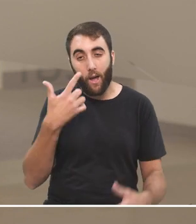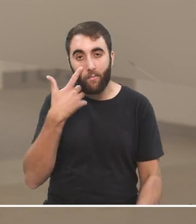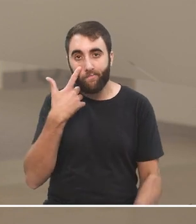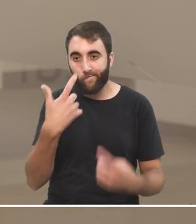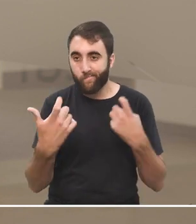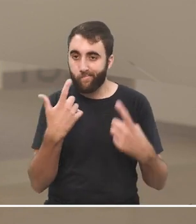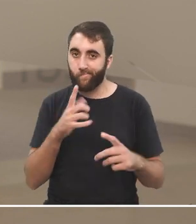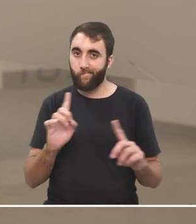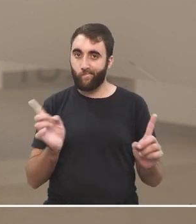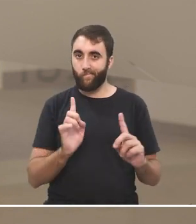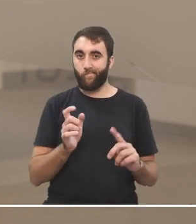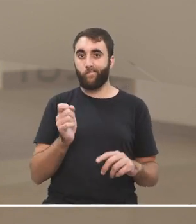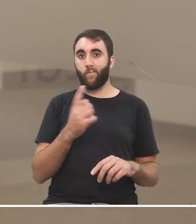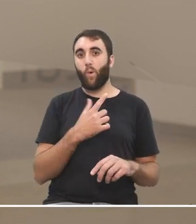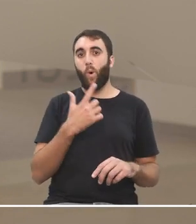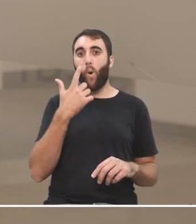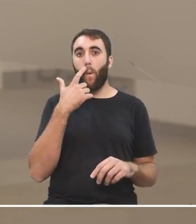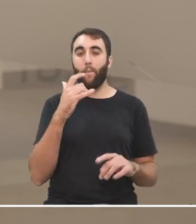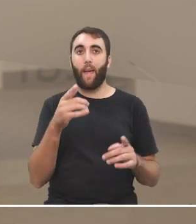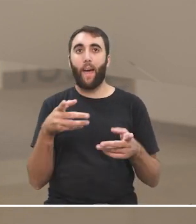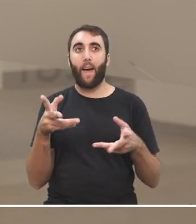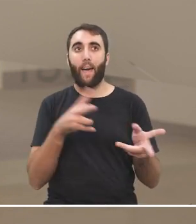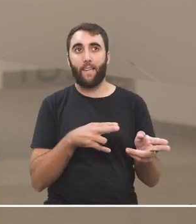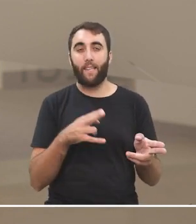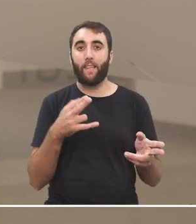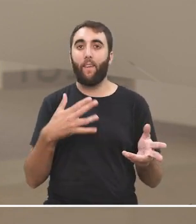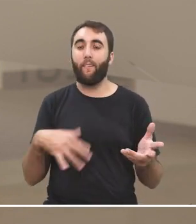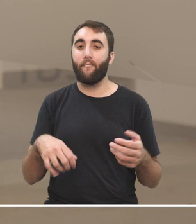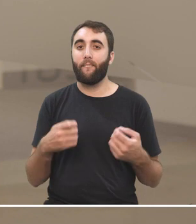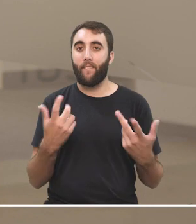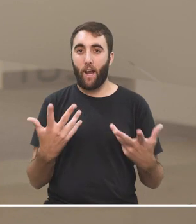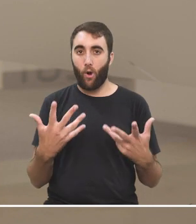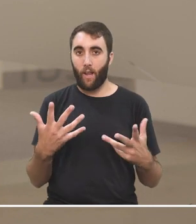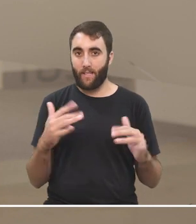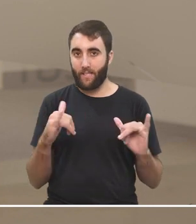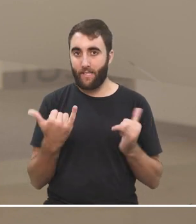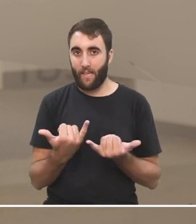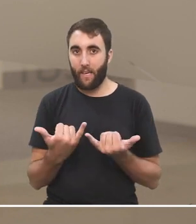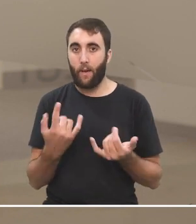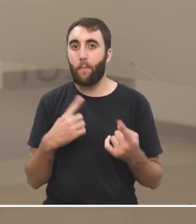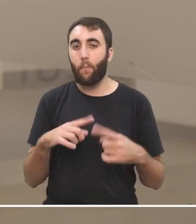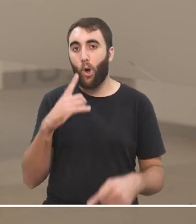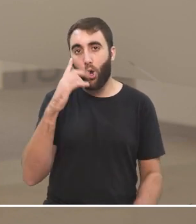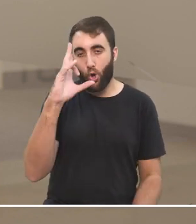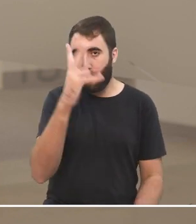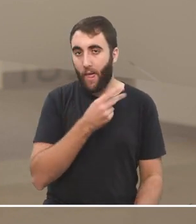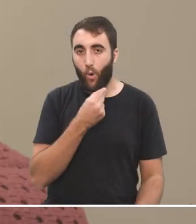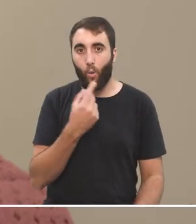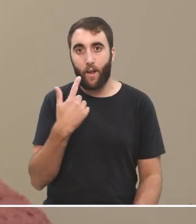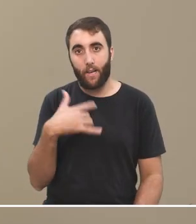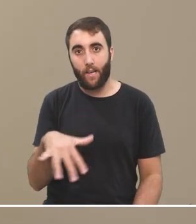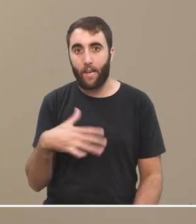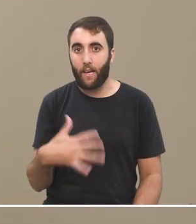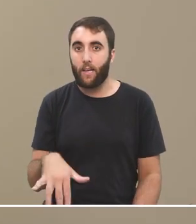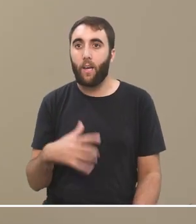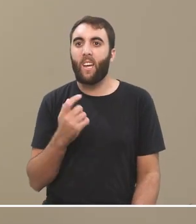había implícito en esa palabra toda una serie de valores que no nos damos cuenta que tenían todo un bies